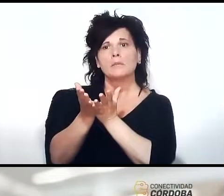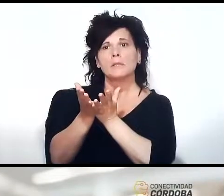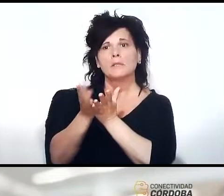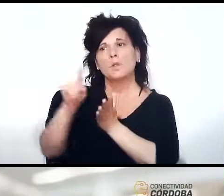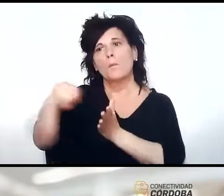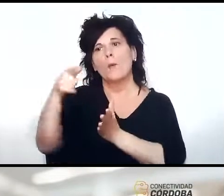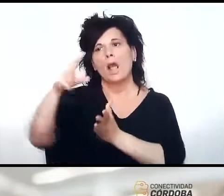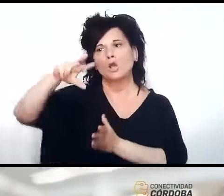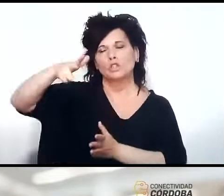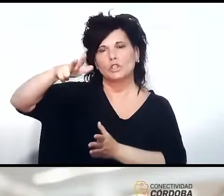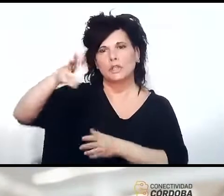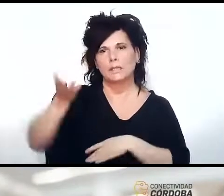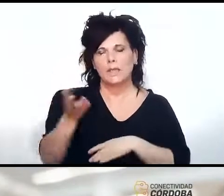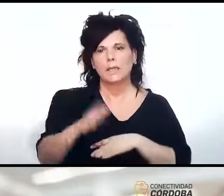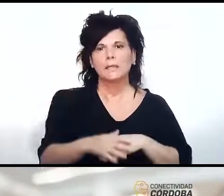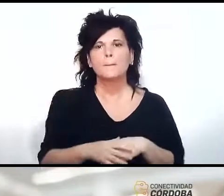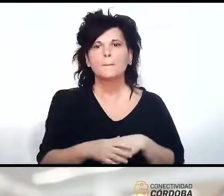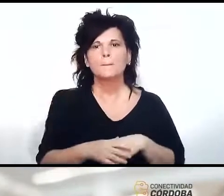otros satélites